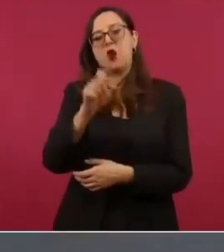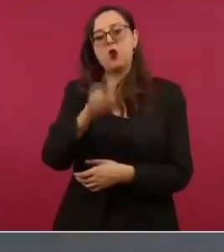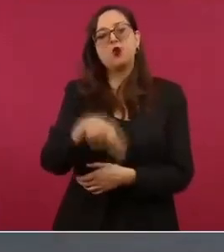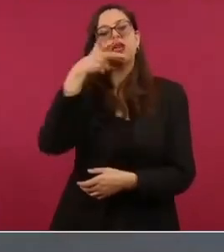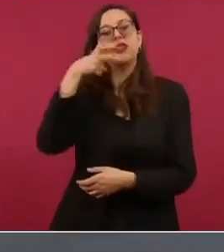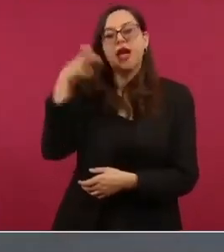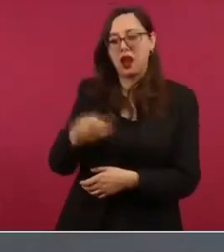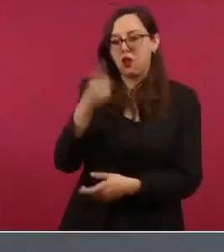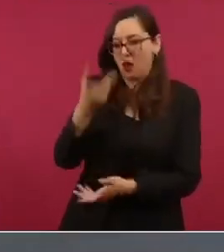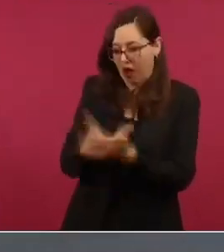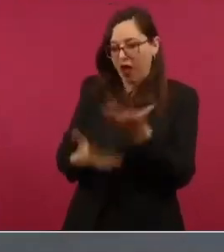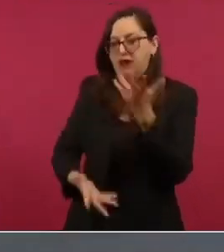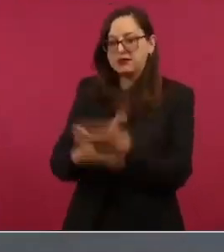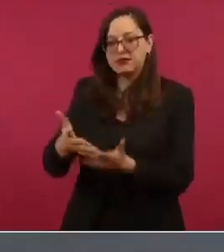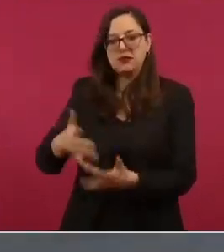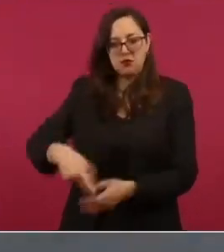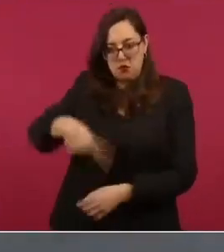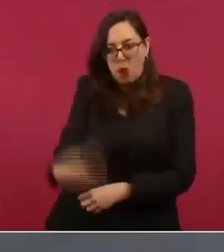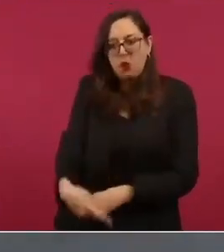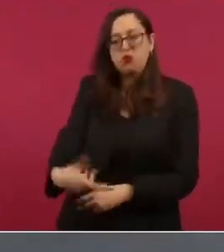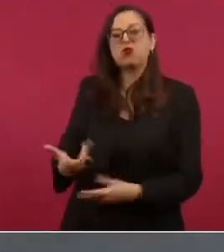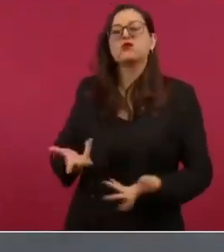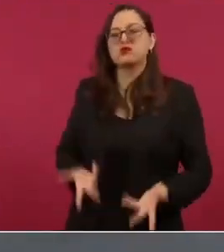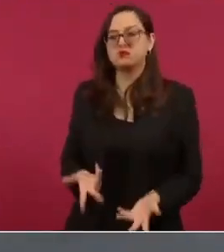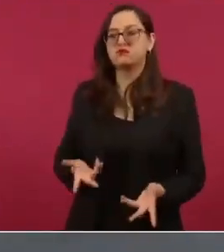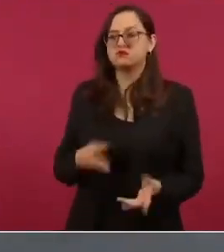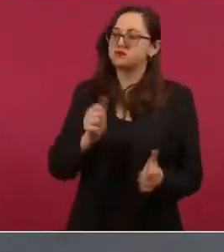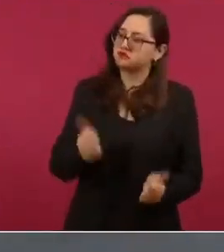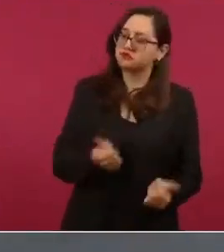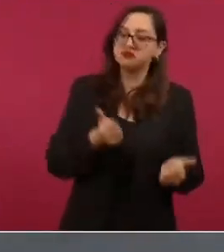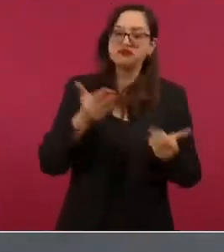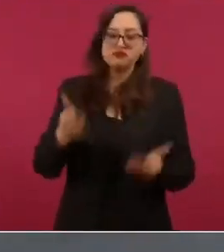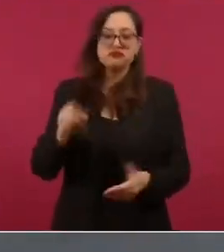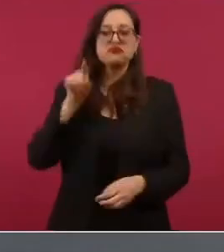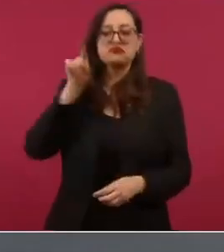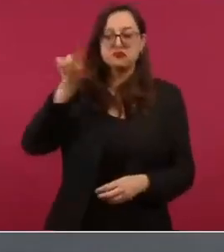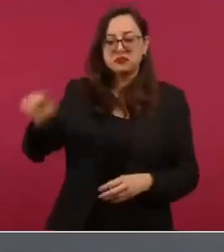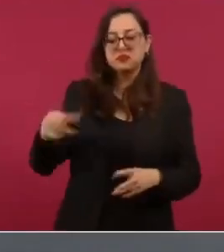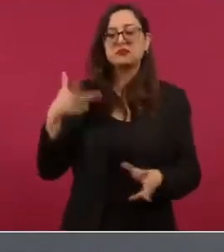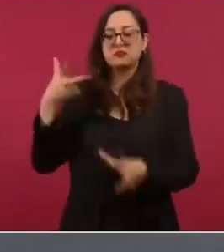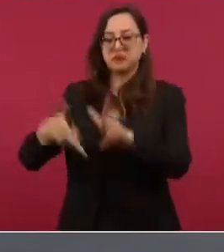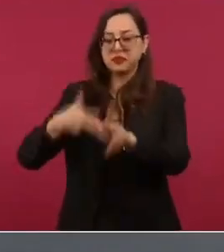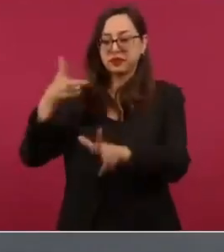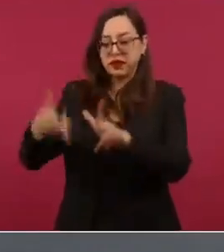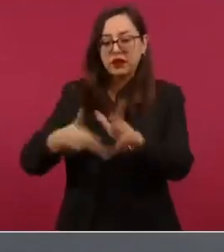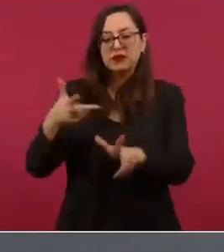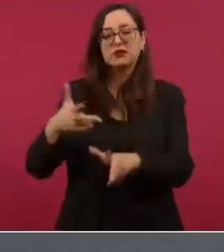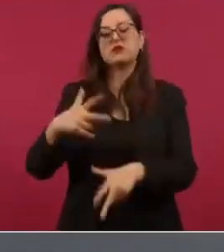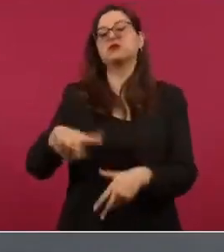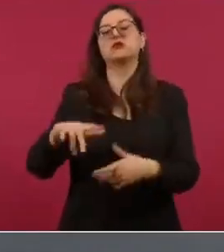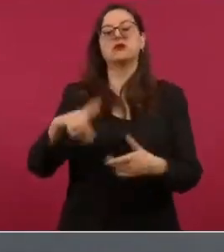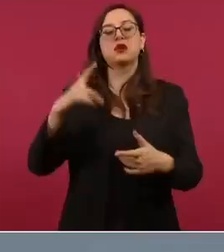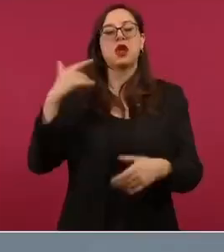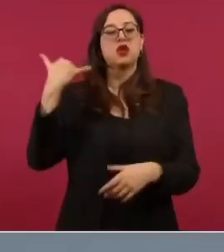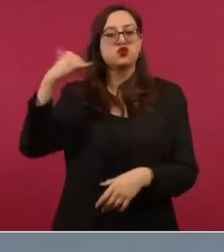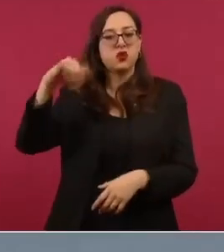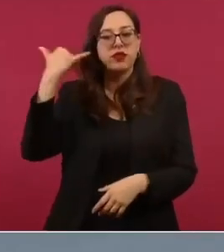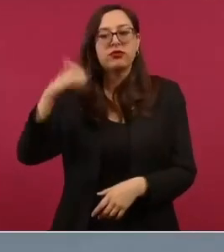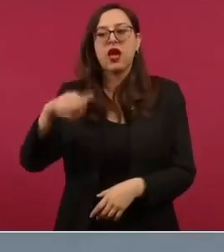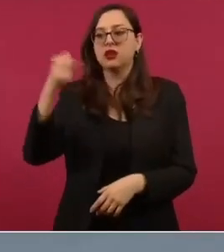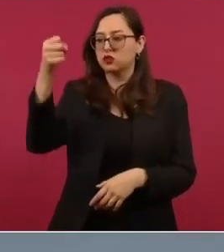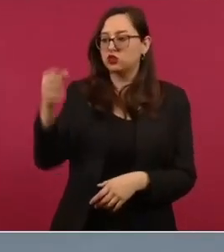y que darán servicio a turistas en la península de Yucatán en el sureste